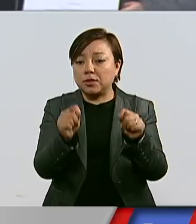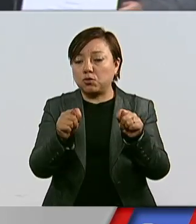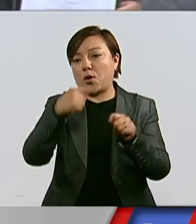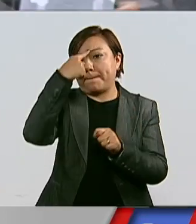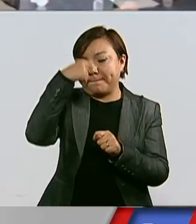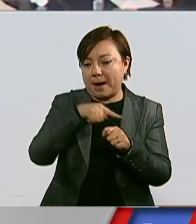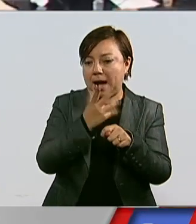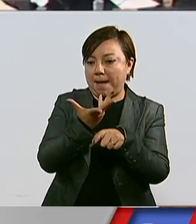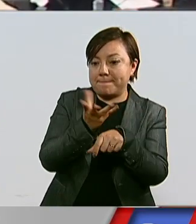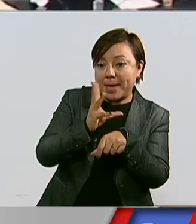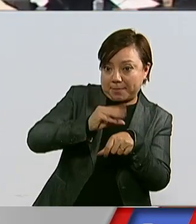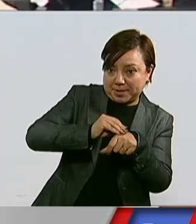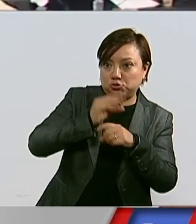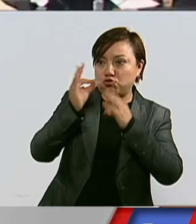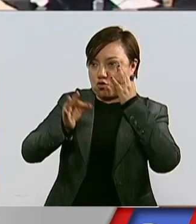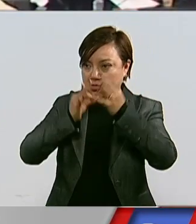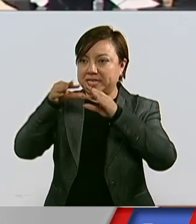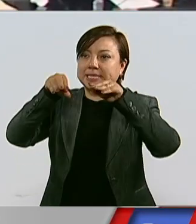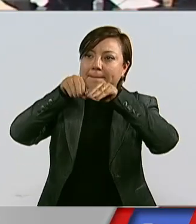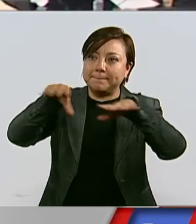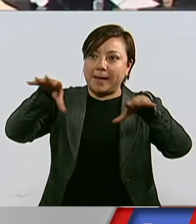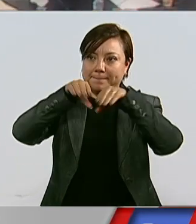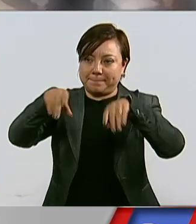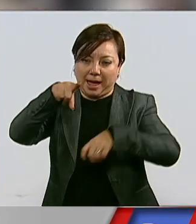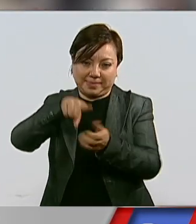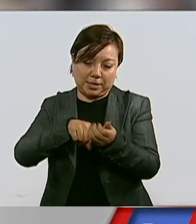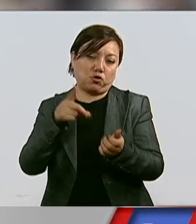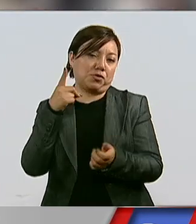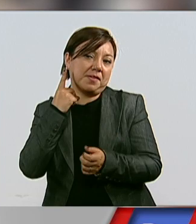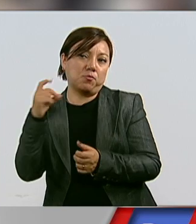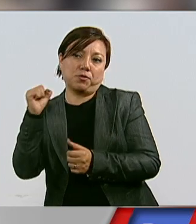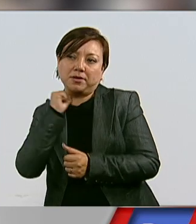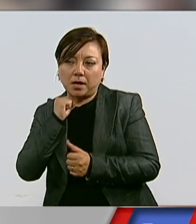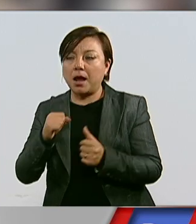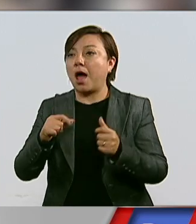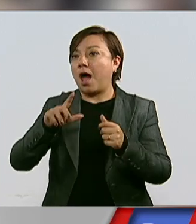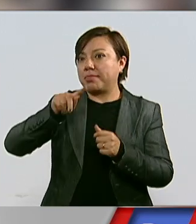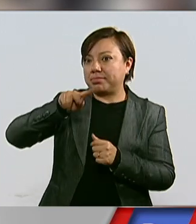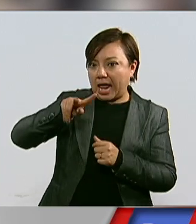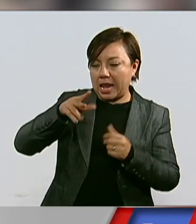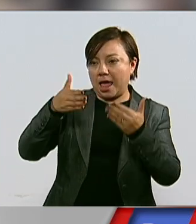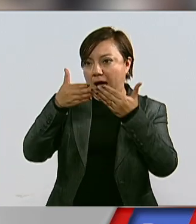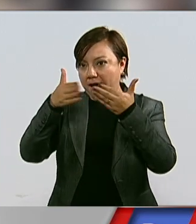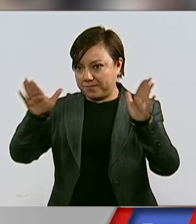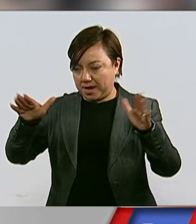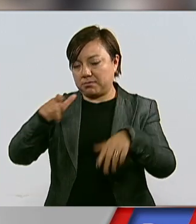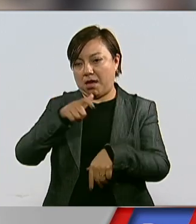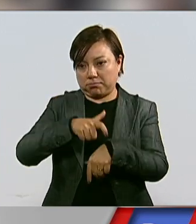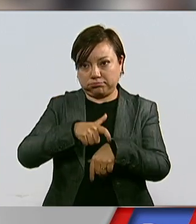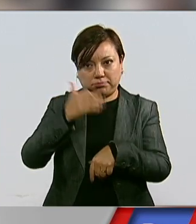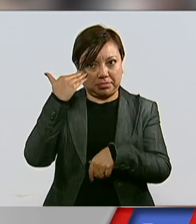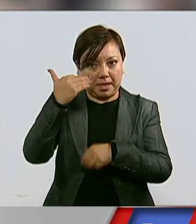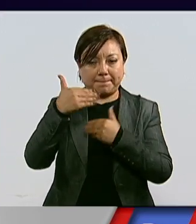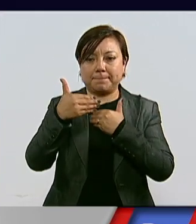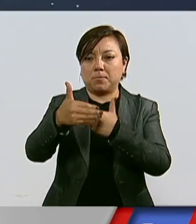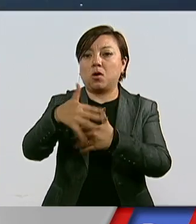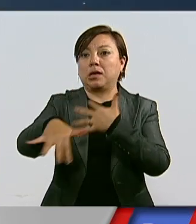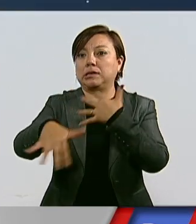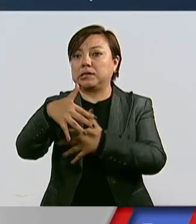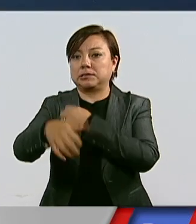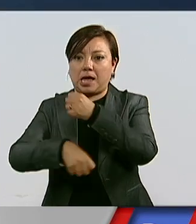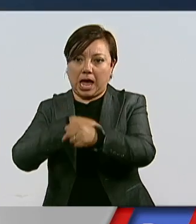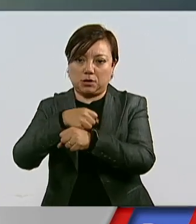para poder transmitir la actividad legislativa en televisión abierta por un periodo de 15 años más,